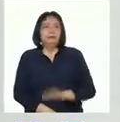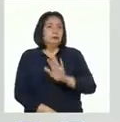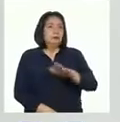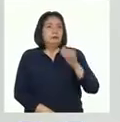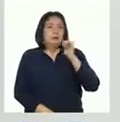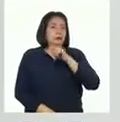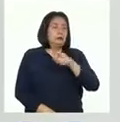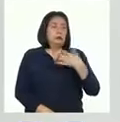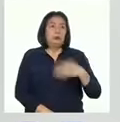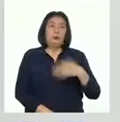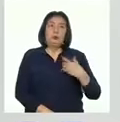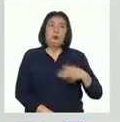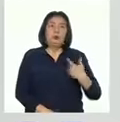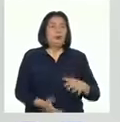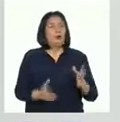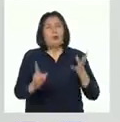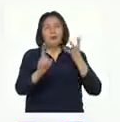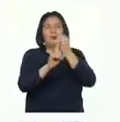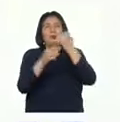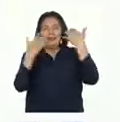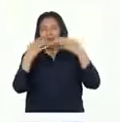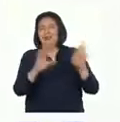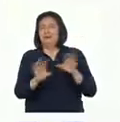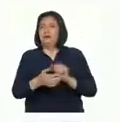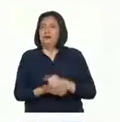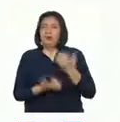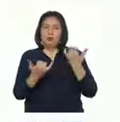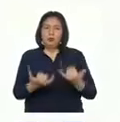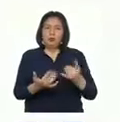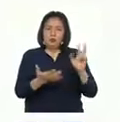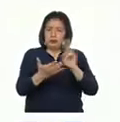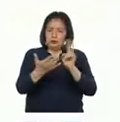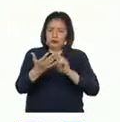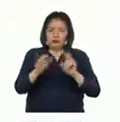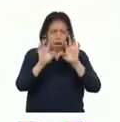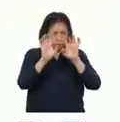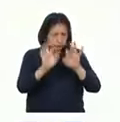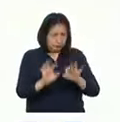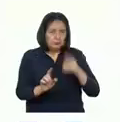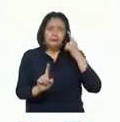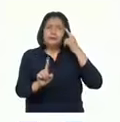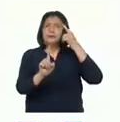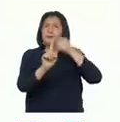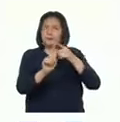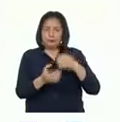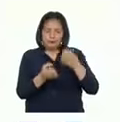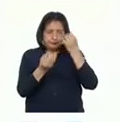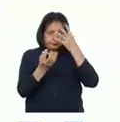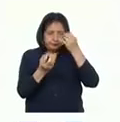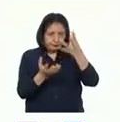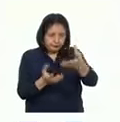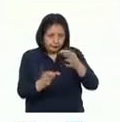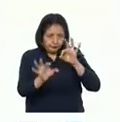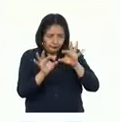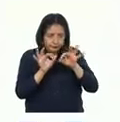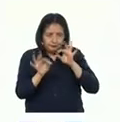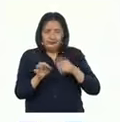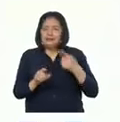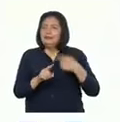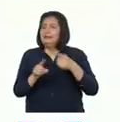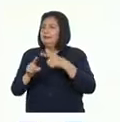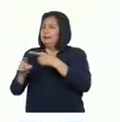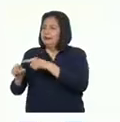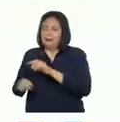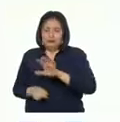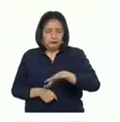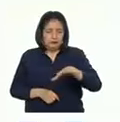Chicas y chicos, otro desafío cumplido. Hoy hemos realizado la lectura de un texto con el propósito de obtener información sobre la diversidad de los